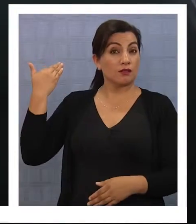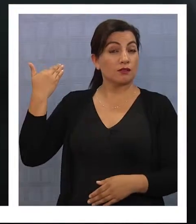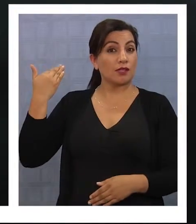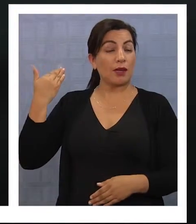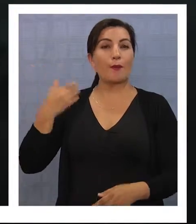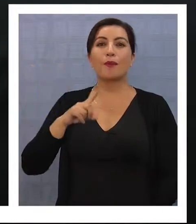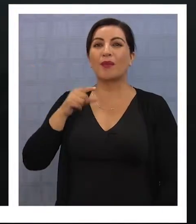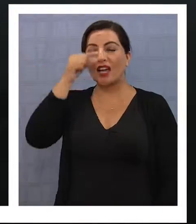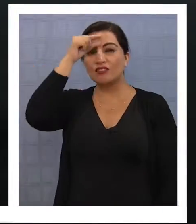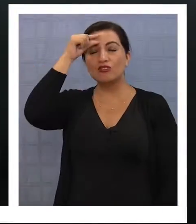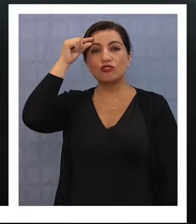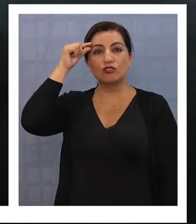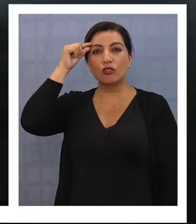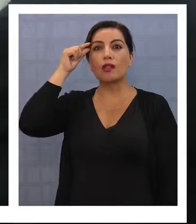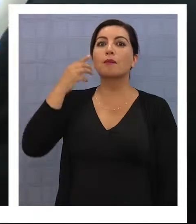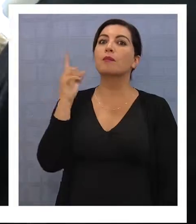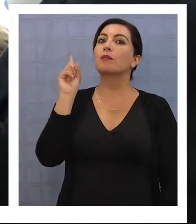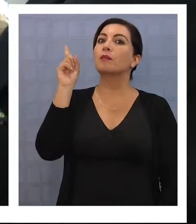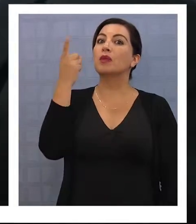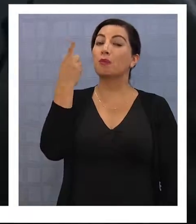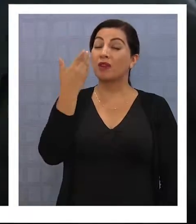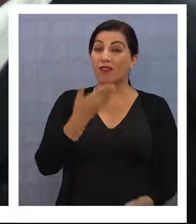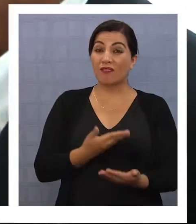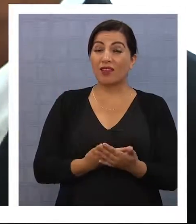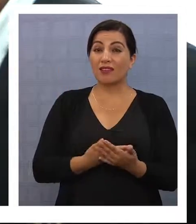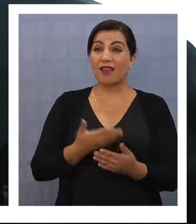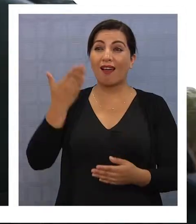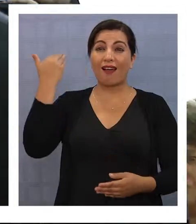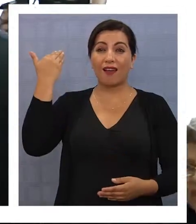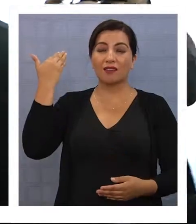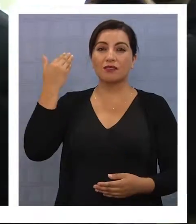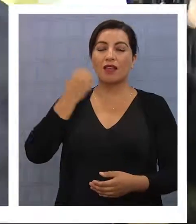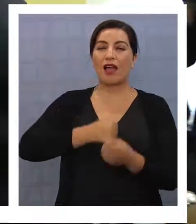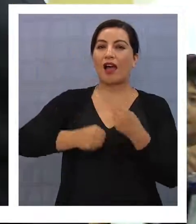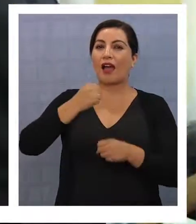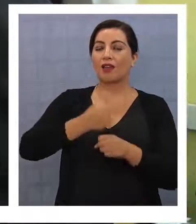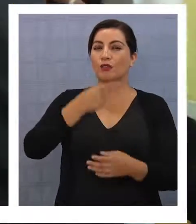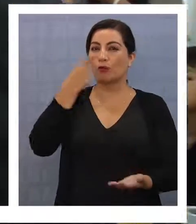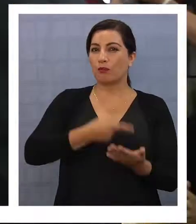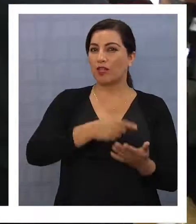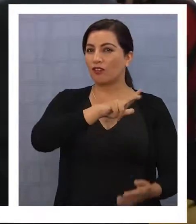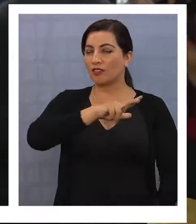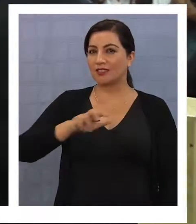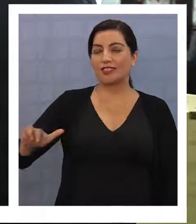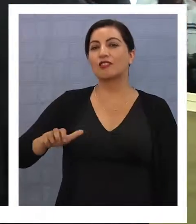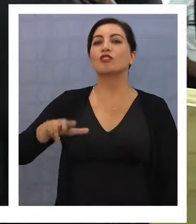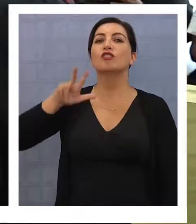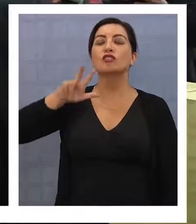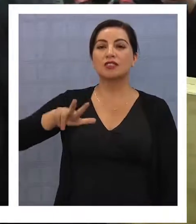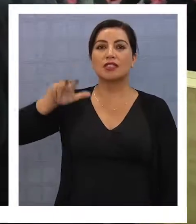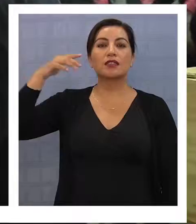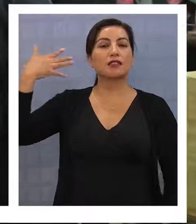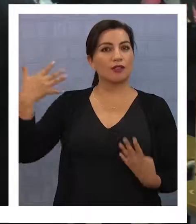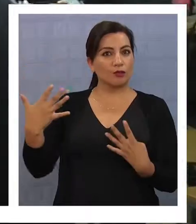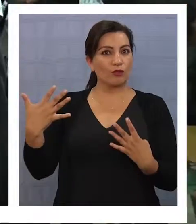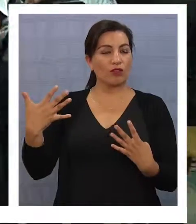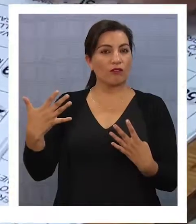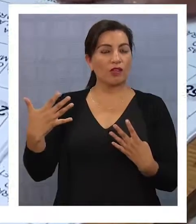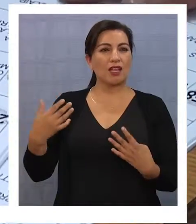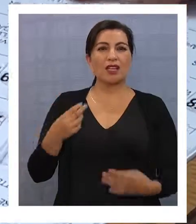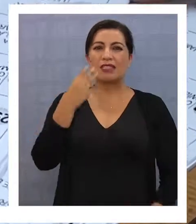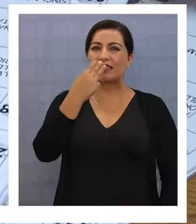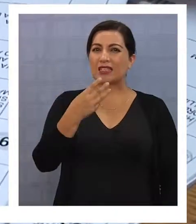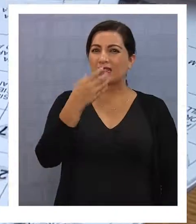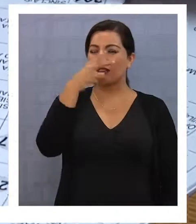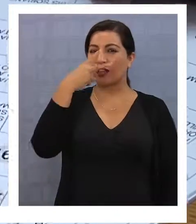Soria Quiroga enfrente a una elección senatorial, puesto que en el año 1989 logró un 32% de los votos,